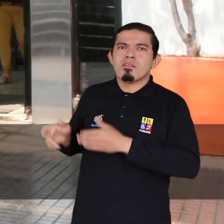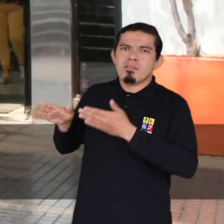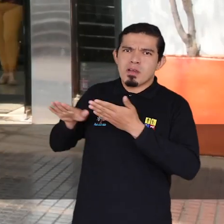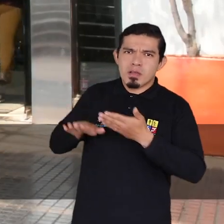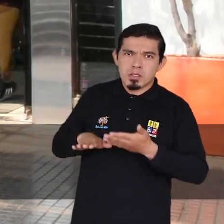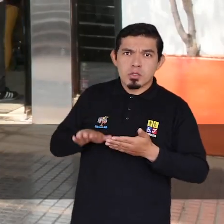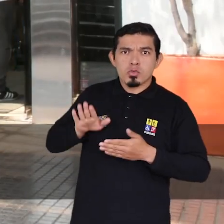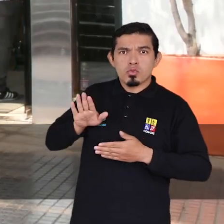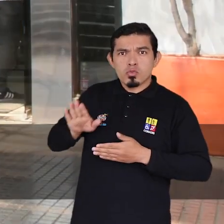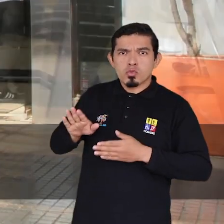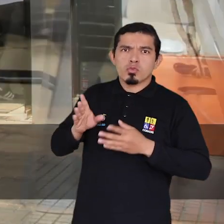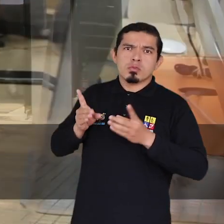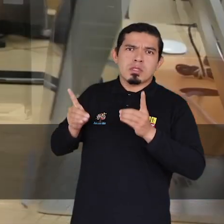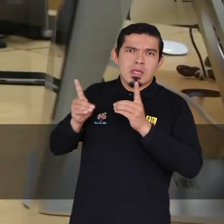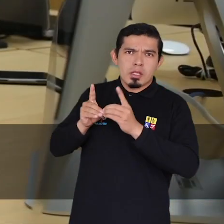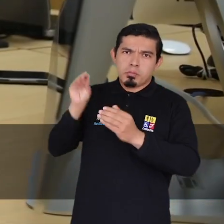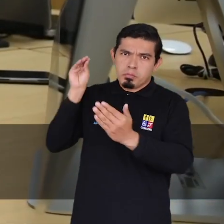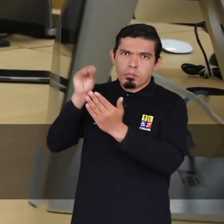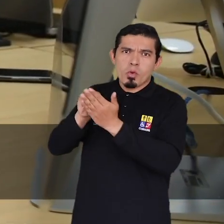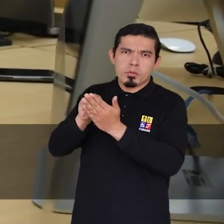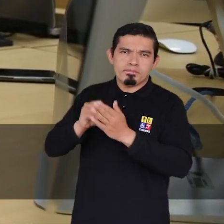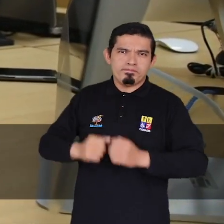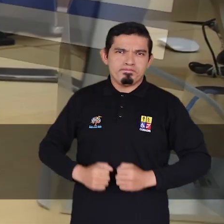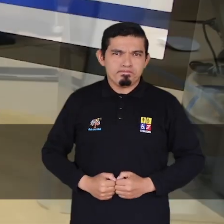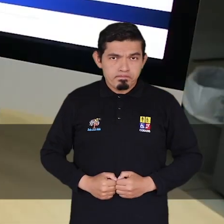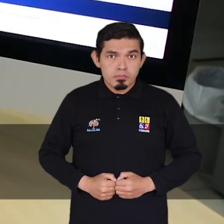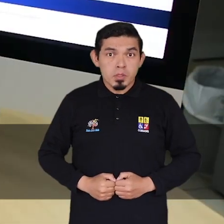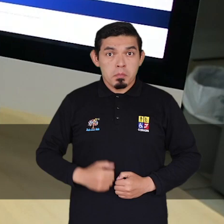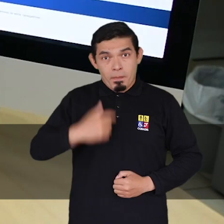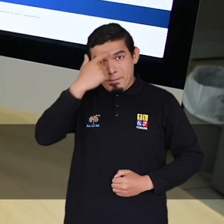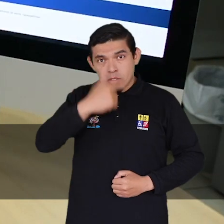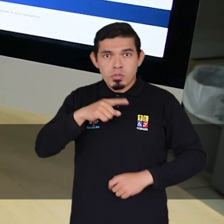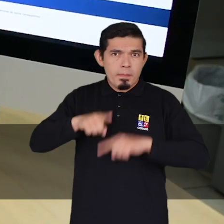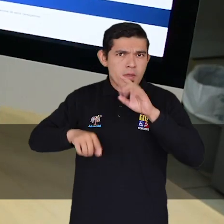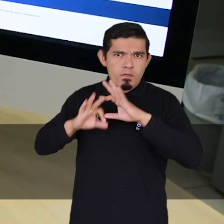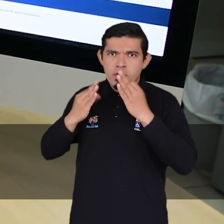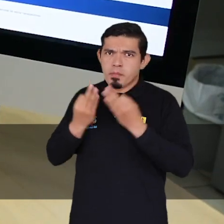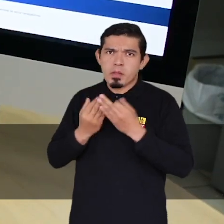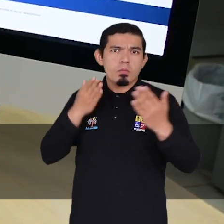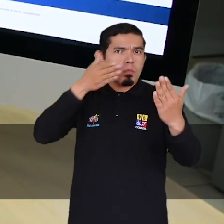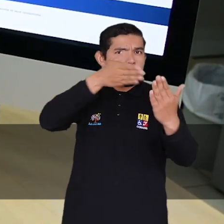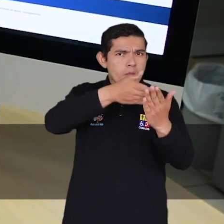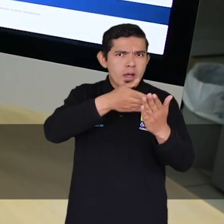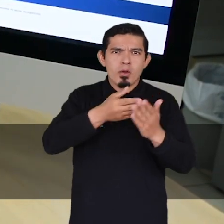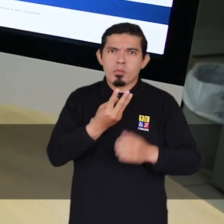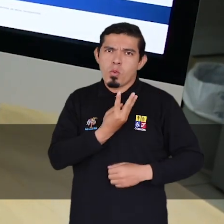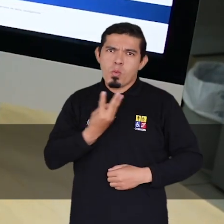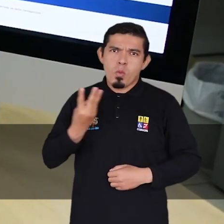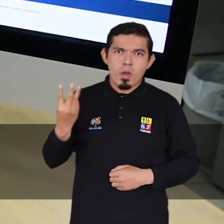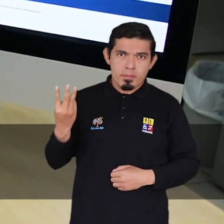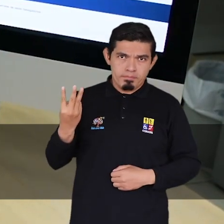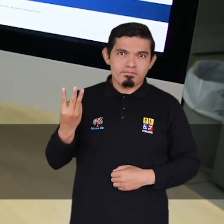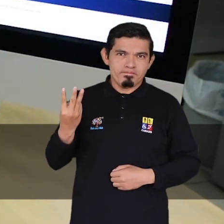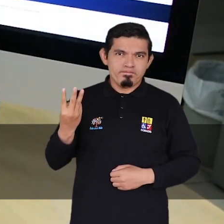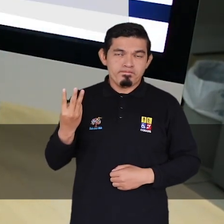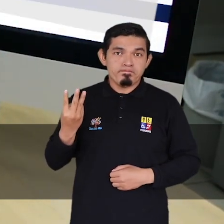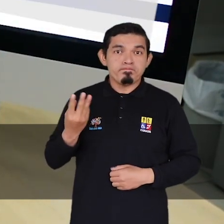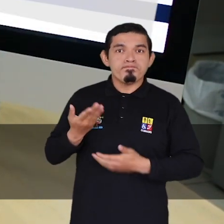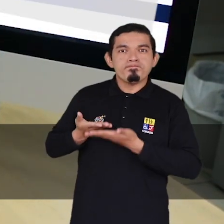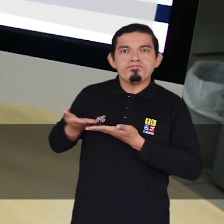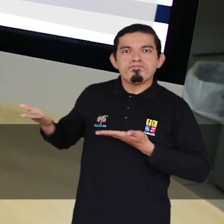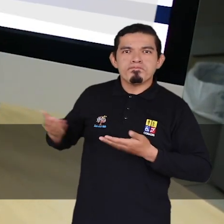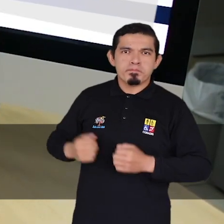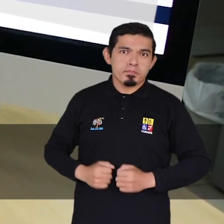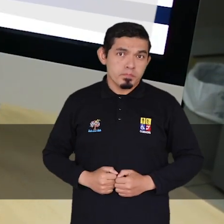sin necesidad de acercarse a una agencia, puedan realizar el trámite a través de virtual.registrocivil.gov.es,